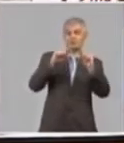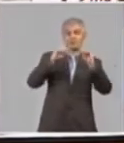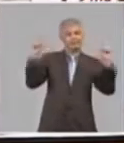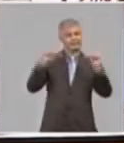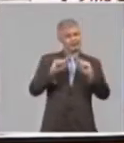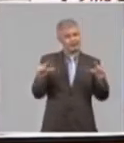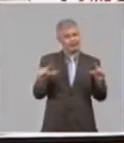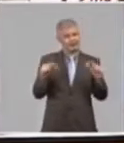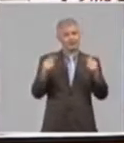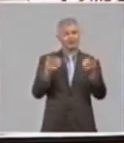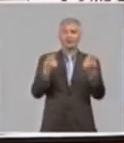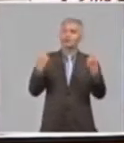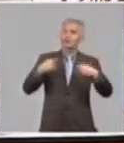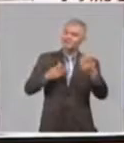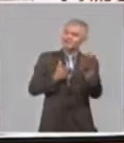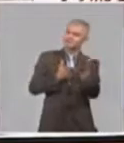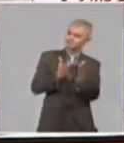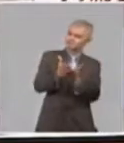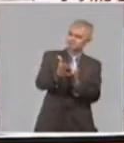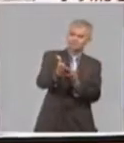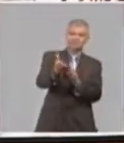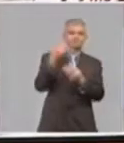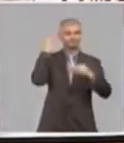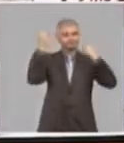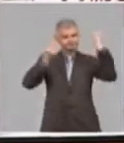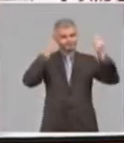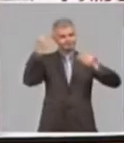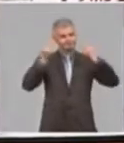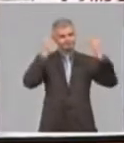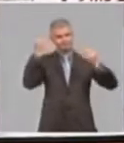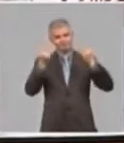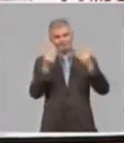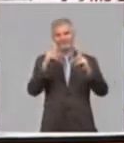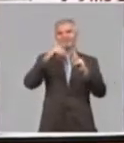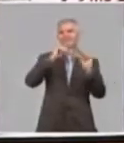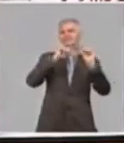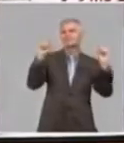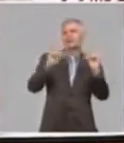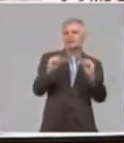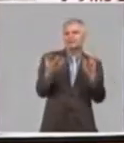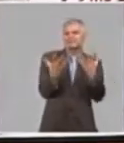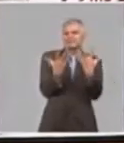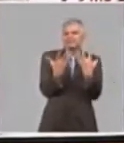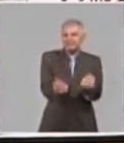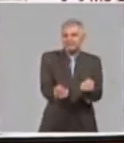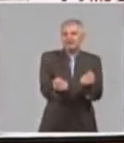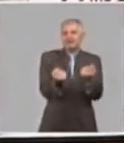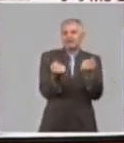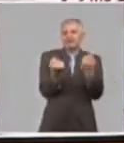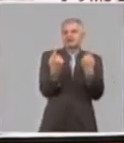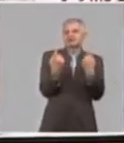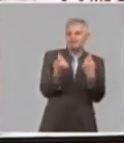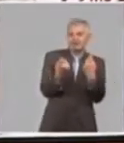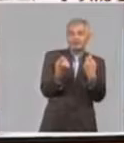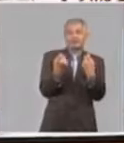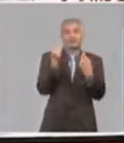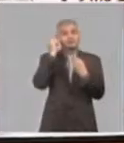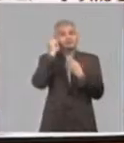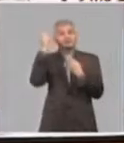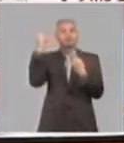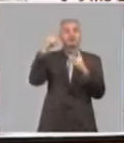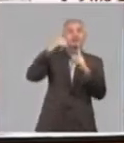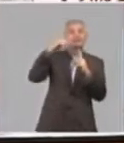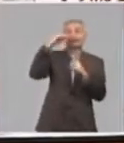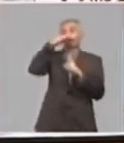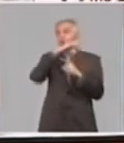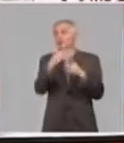seguirlo evaluando muy de cerca, que los temas de la sequía también requieren, como se está haciendo, de innovación tecnológica,